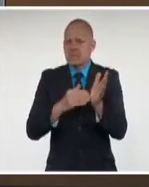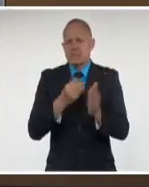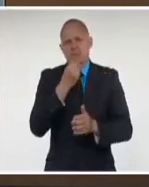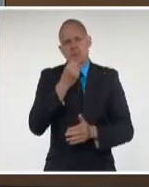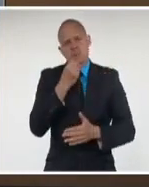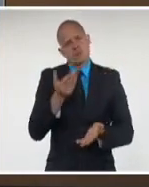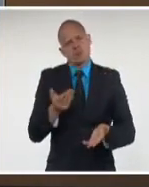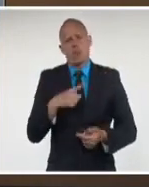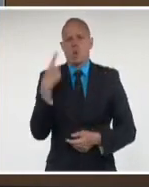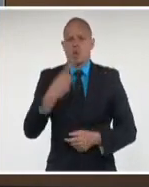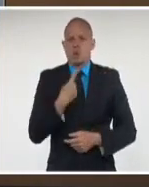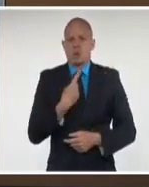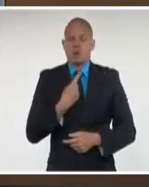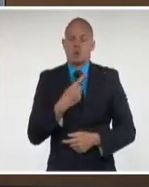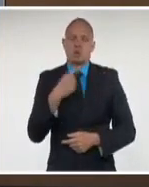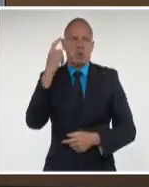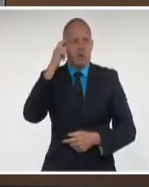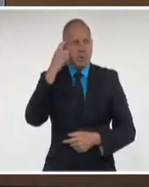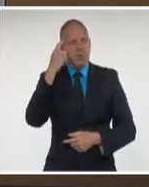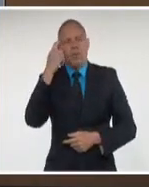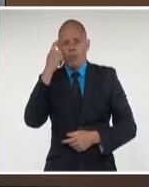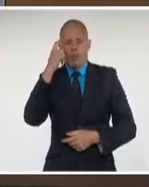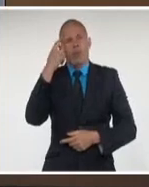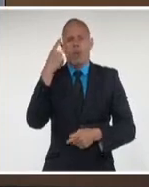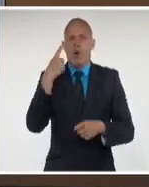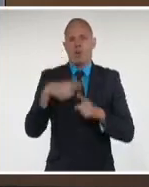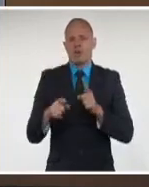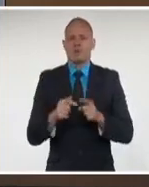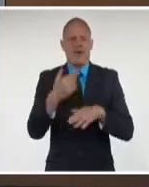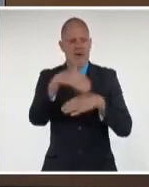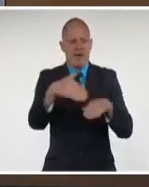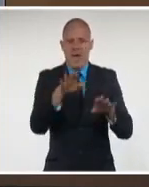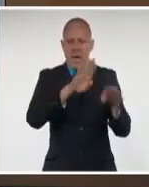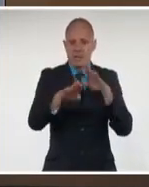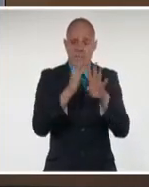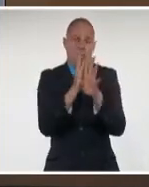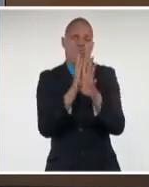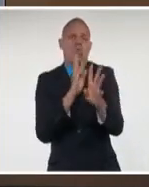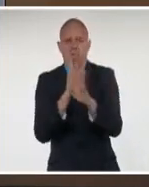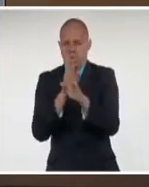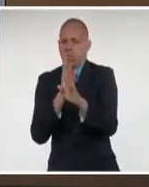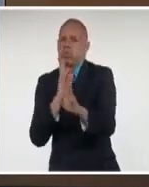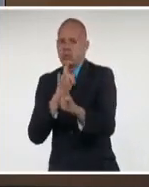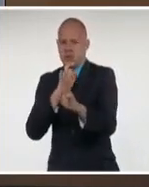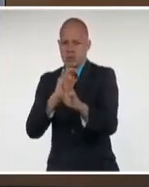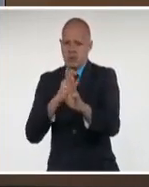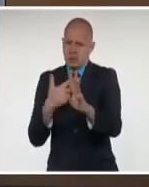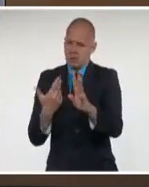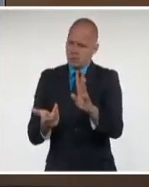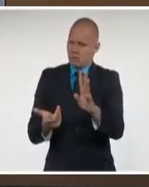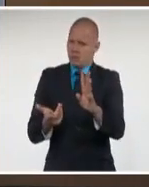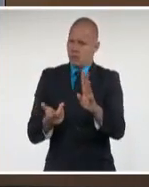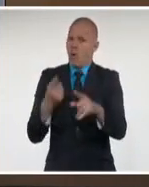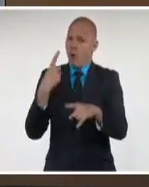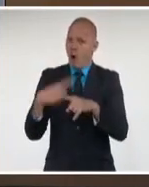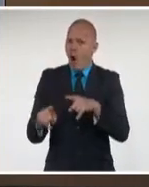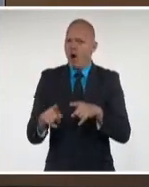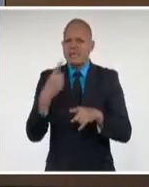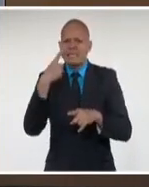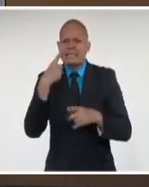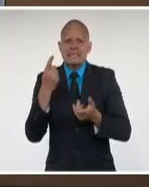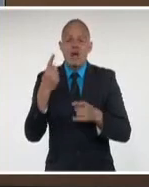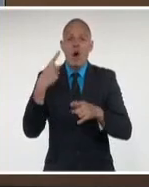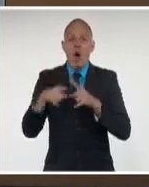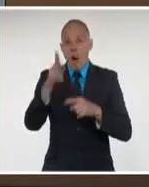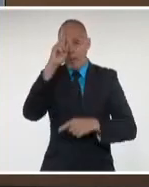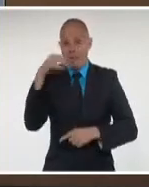por el temor al contagio, también con las colas constantes para adquirir cualquier producto, y asimismo con la entrega de los profesionales de